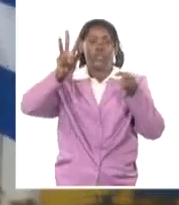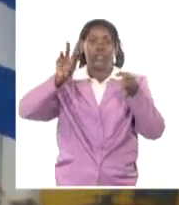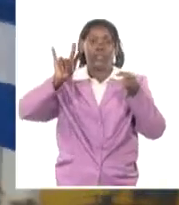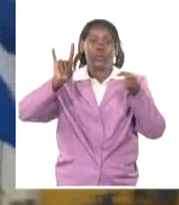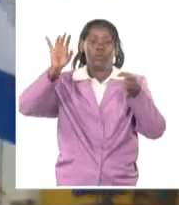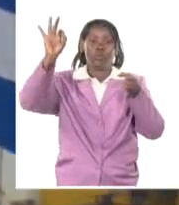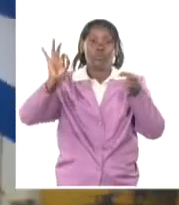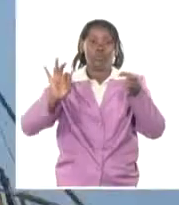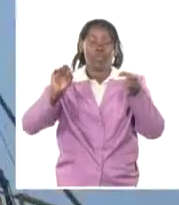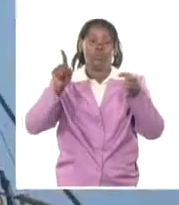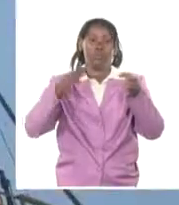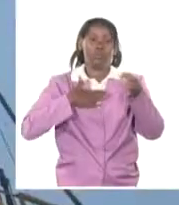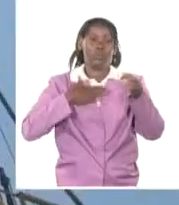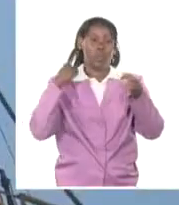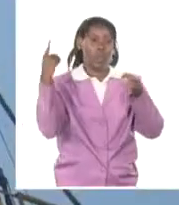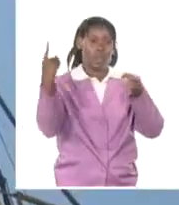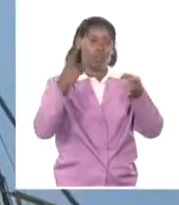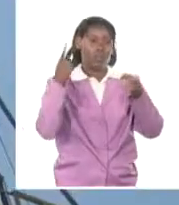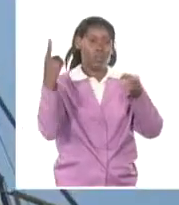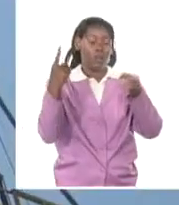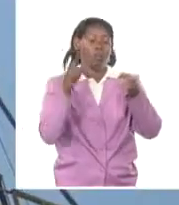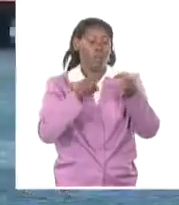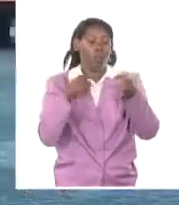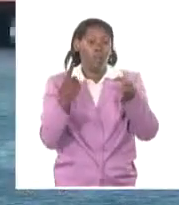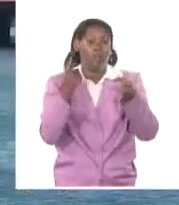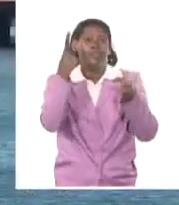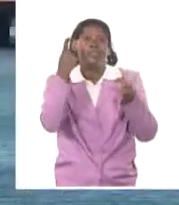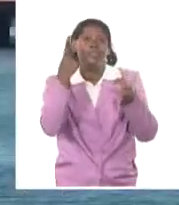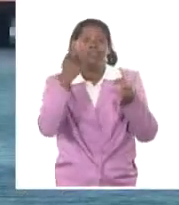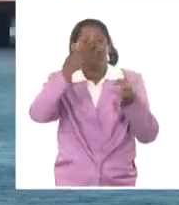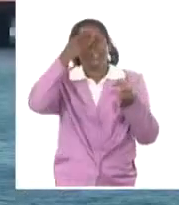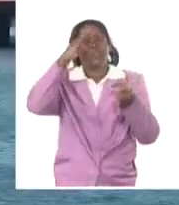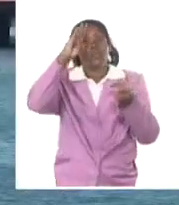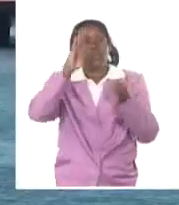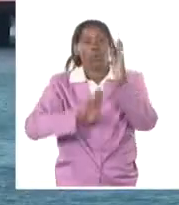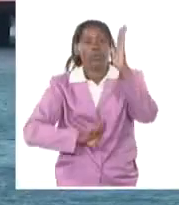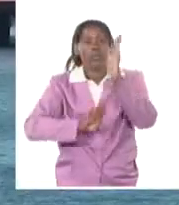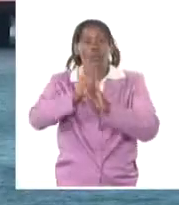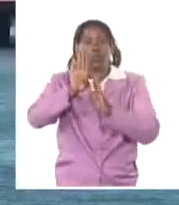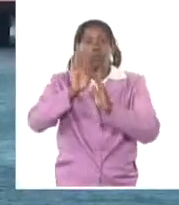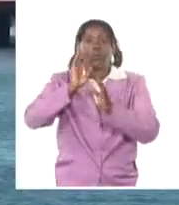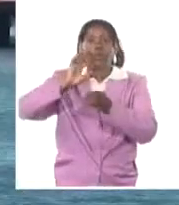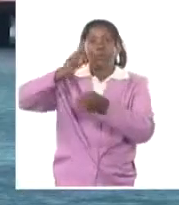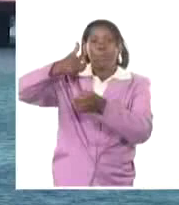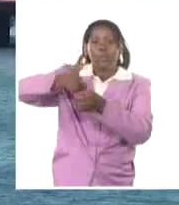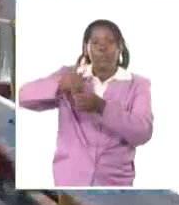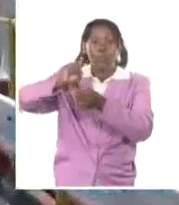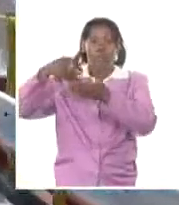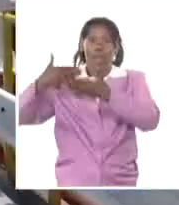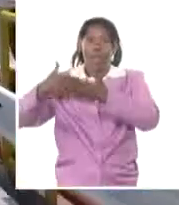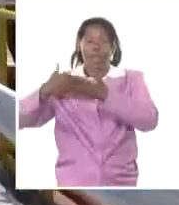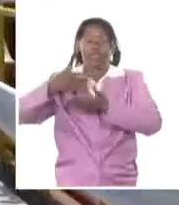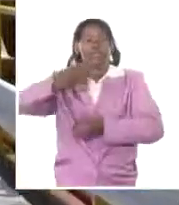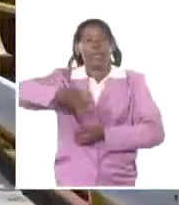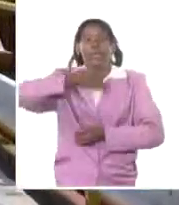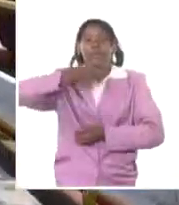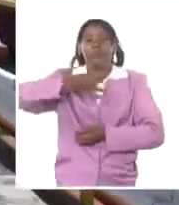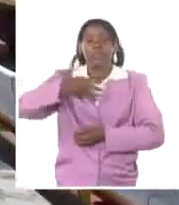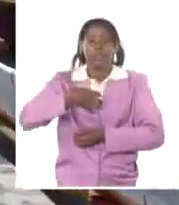nacional. Reportes operacionales de la Unión Cuba Petróleo reflejan que en las últimas semanas